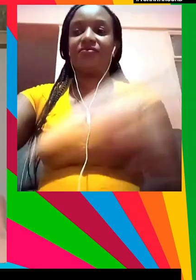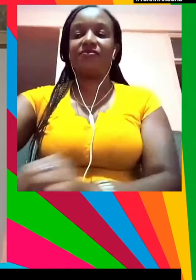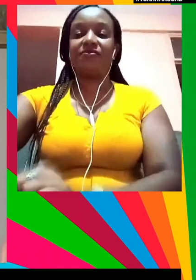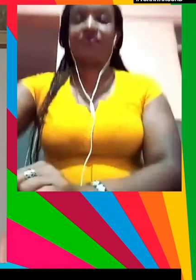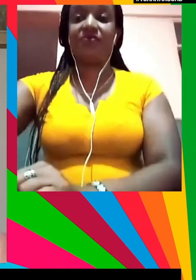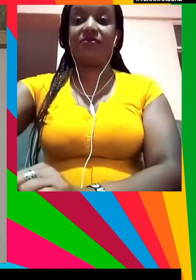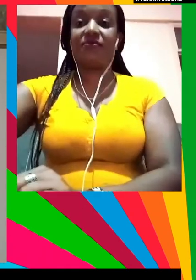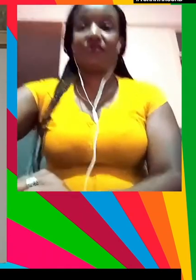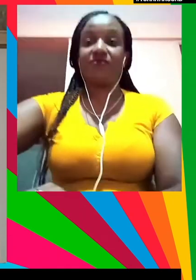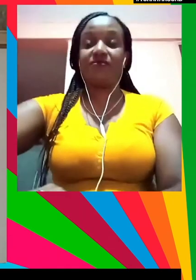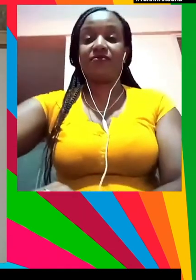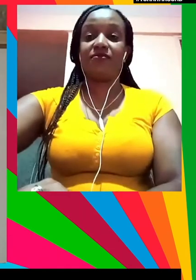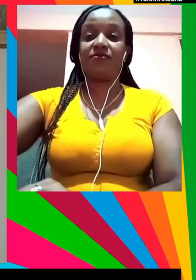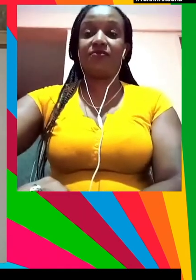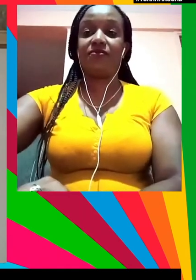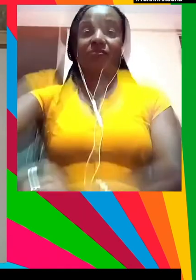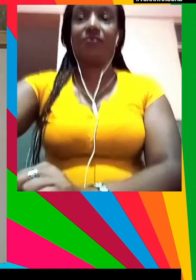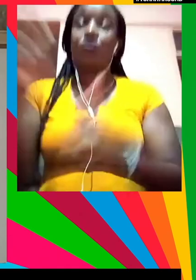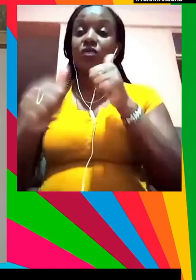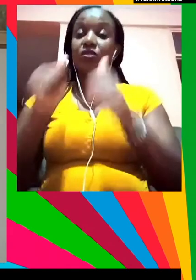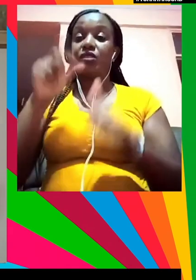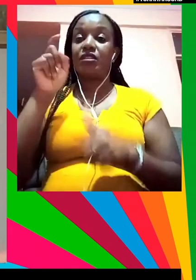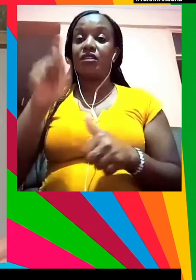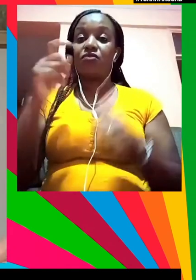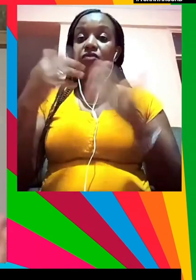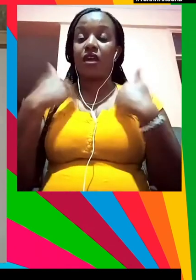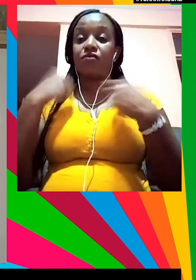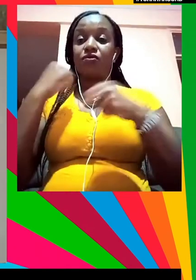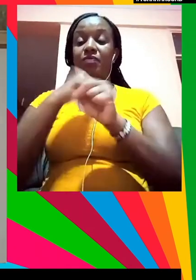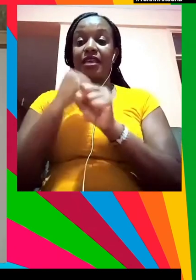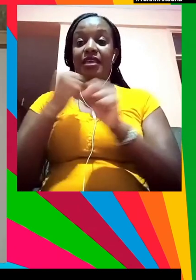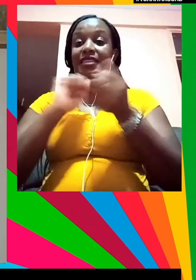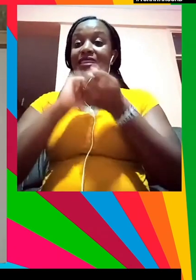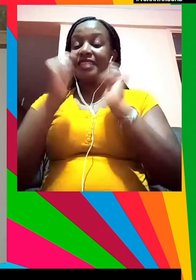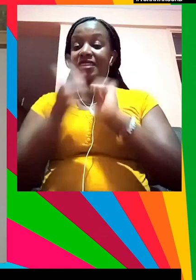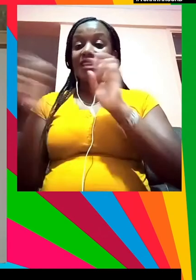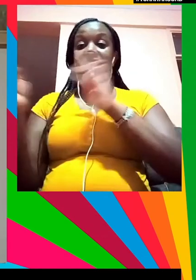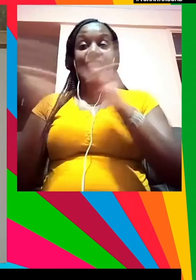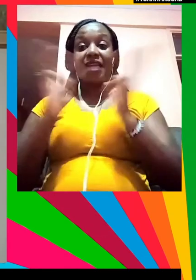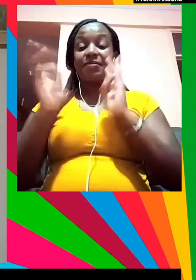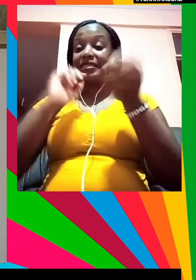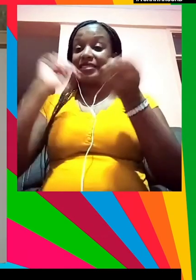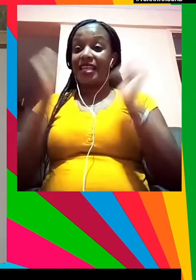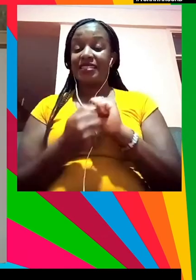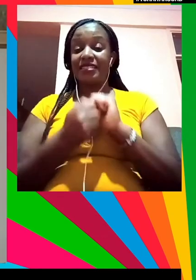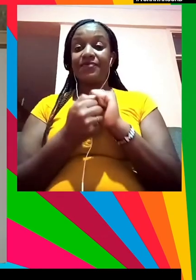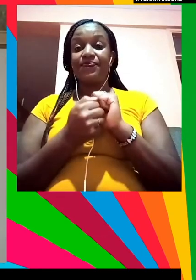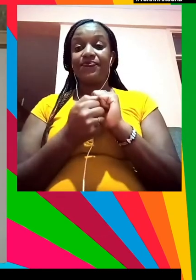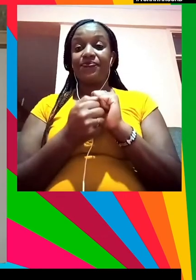que necesitamos para estos cambios es muy importante cuando pensamos en el cambio climático la biodiversidad y su pérdida